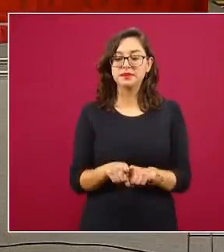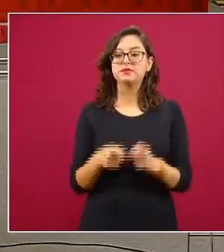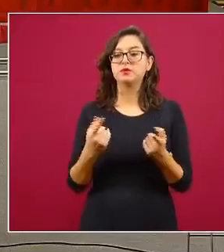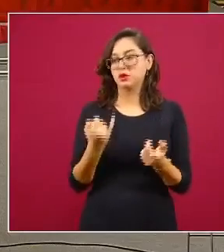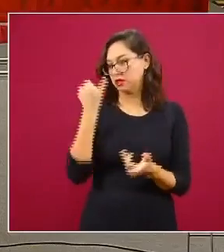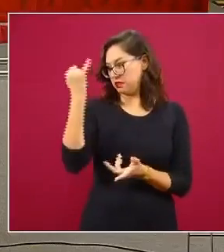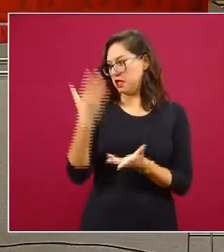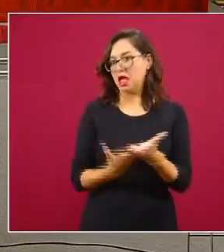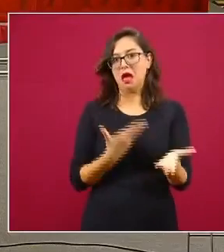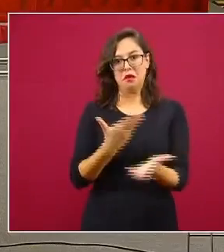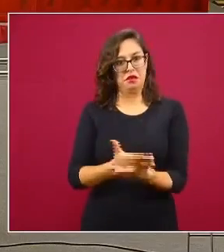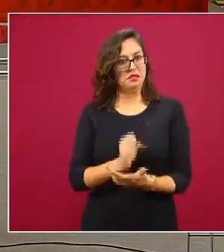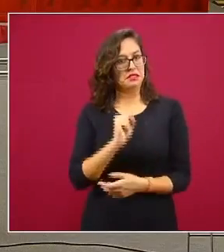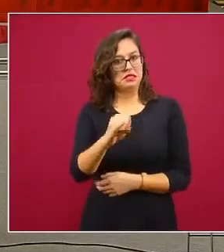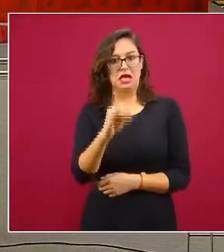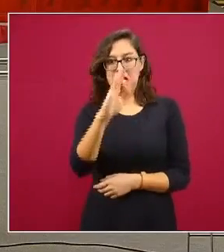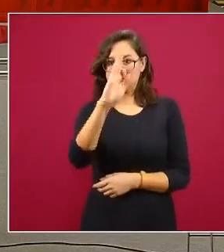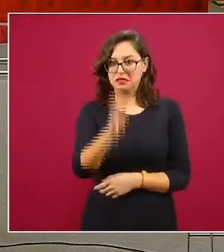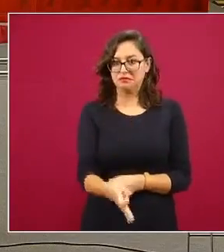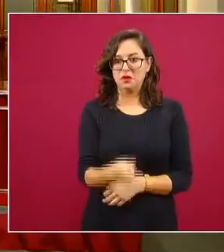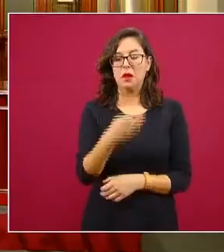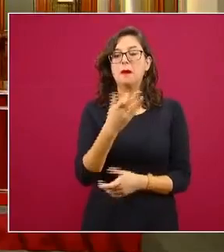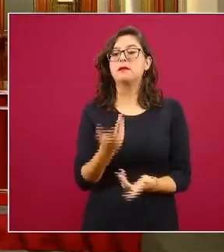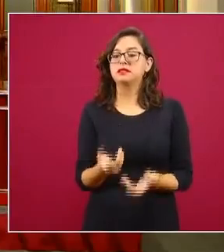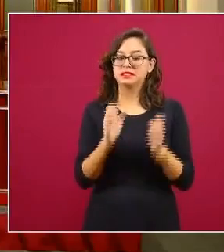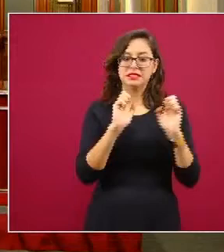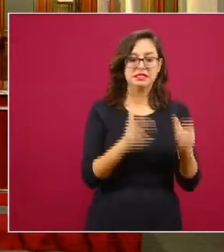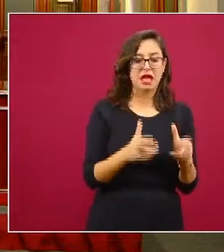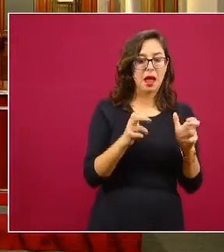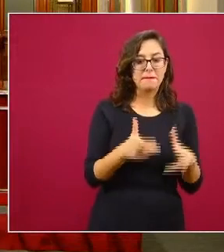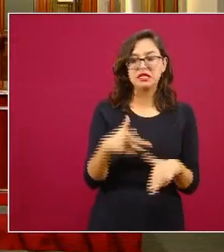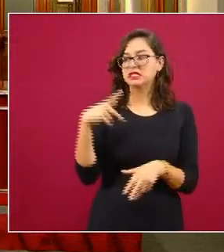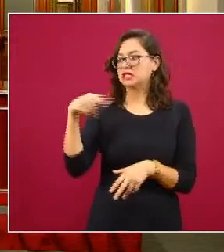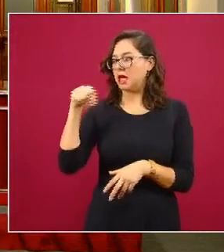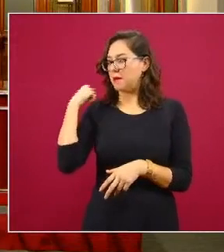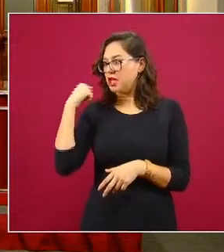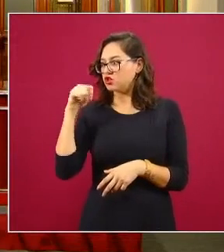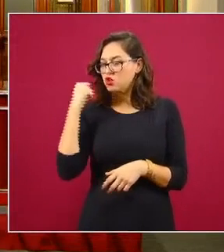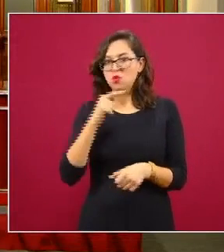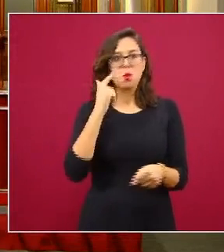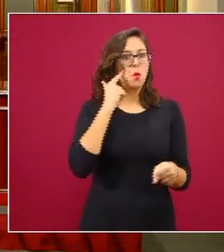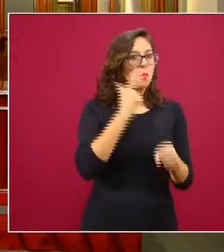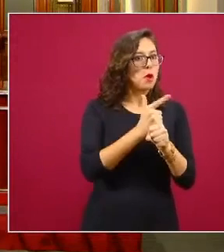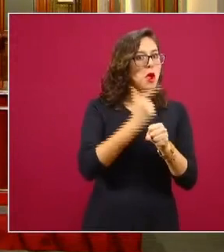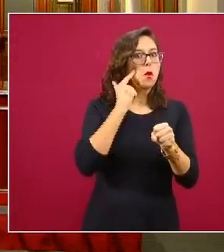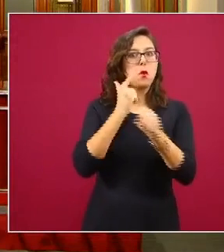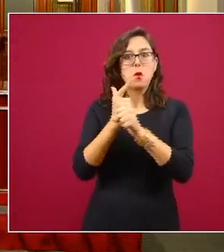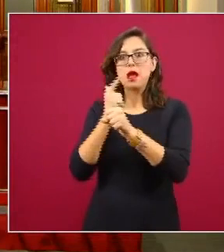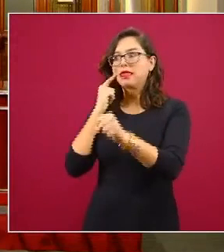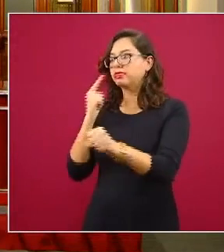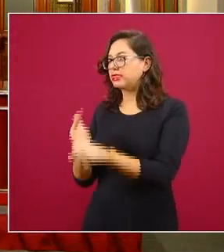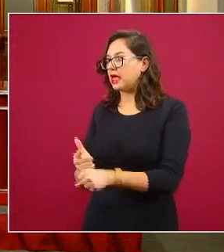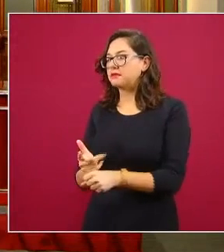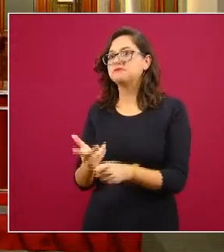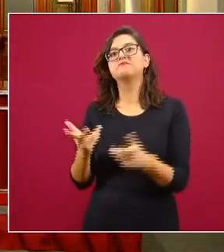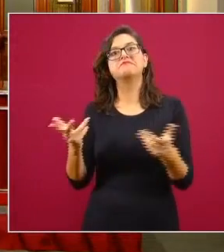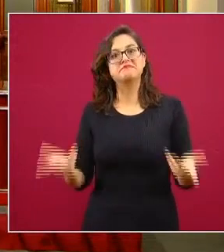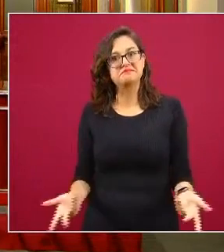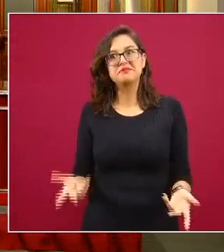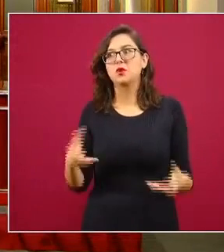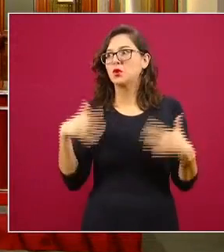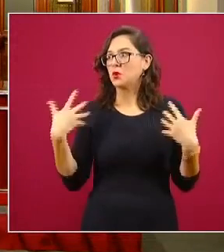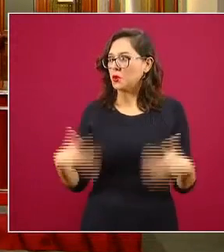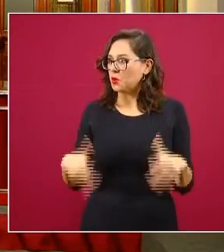mucho esfuerzo y además nos dimos cuenta también de, tanto en Chiapas como en Tabasco, de experiencias locales de las que estamos